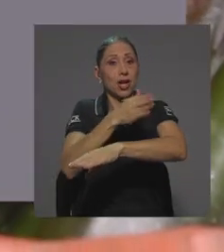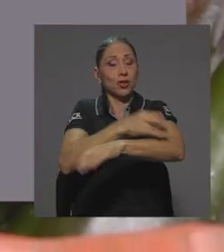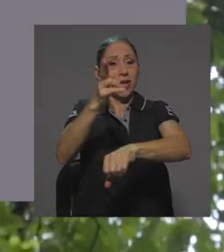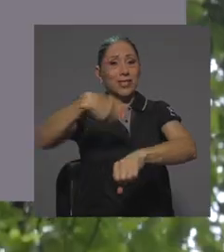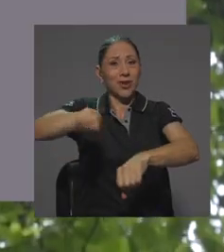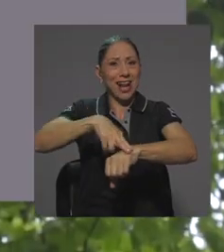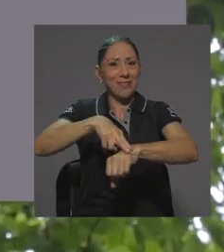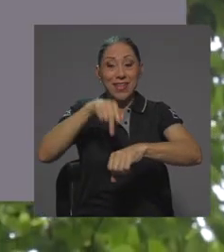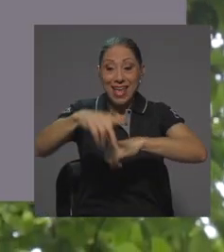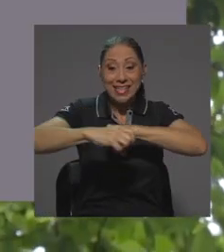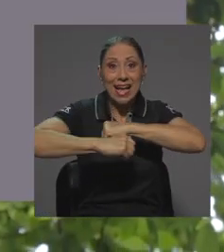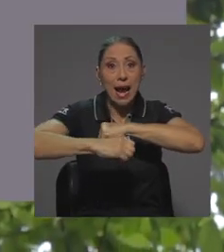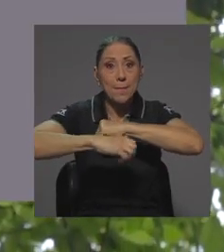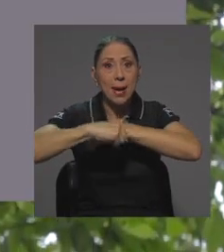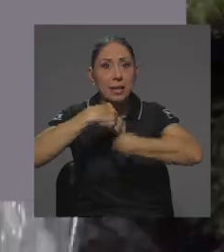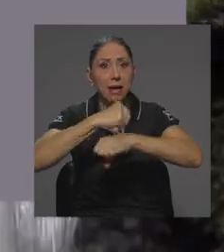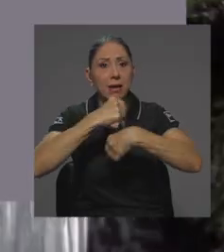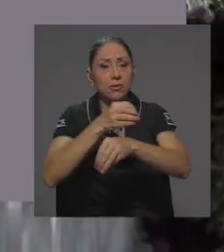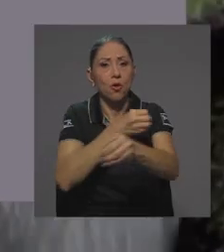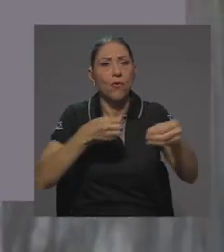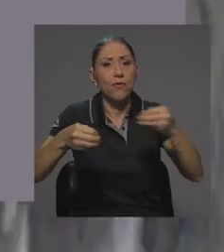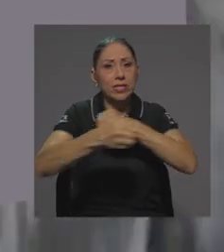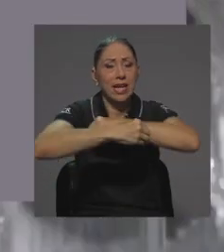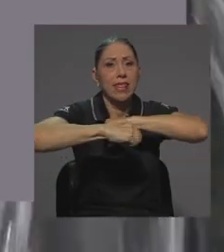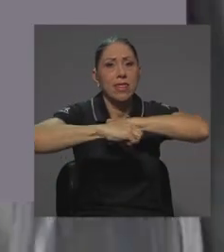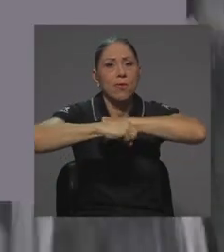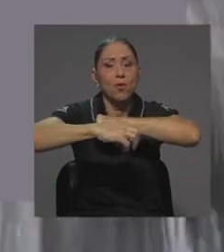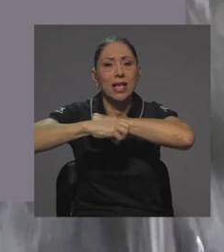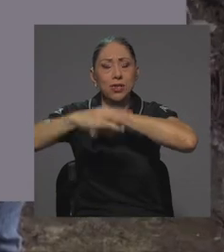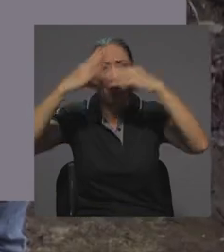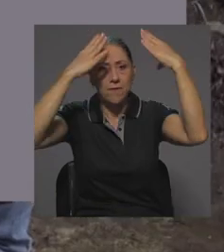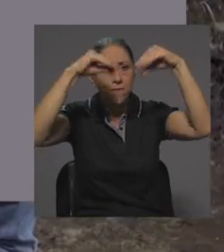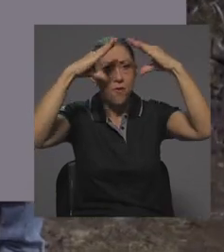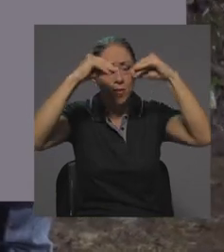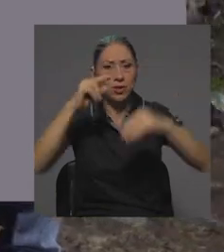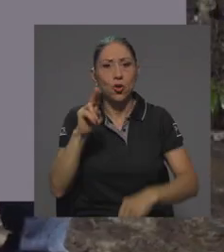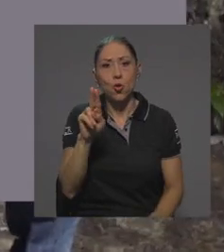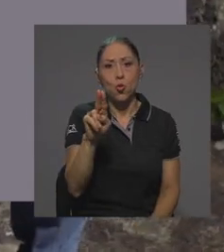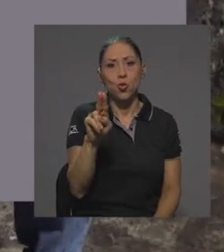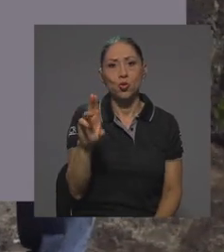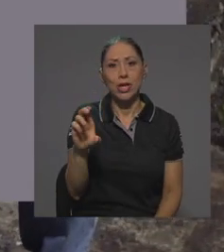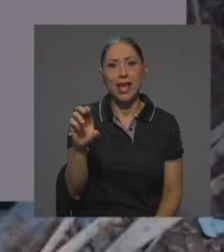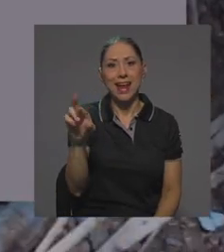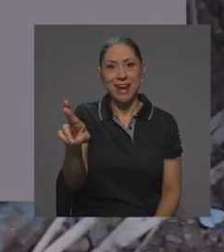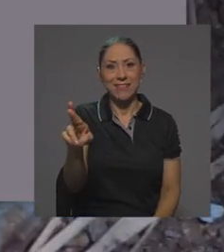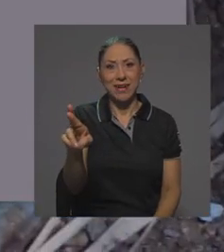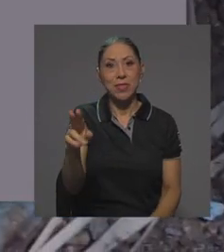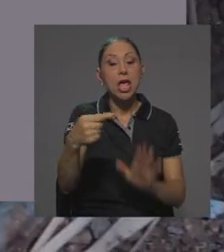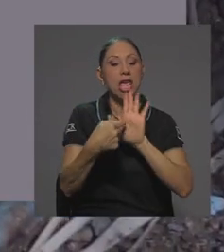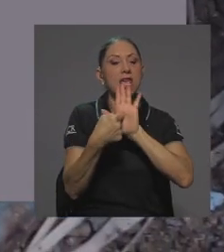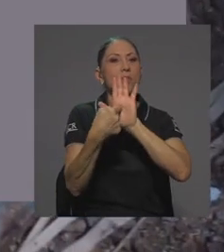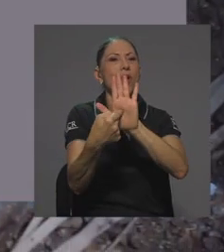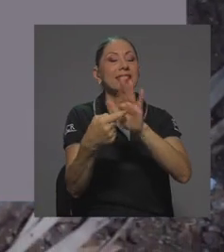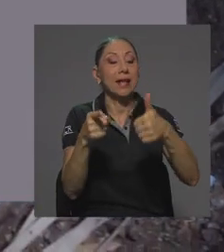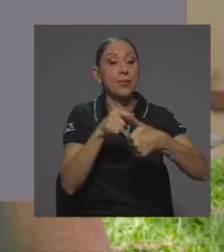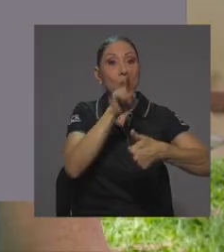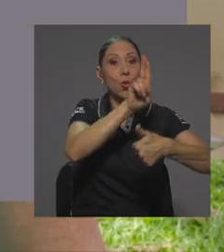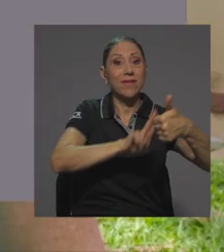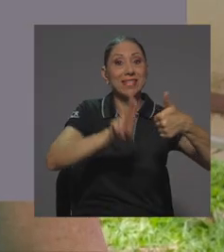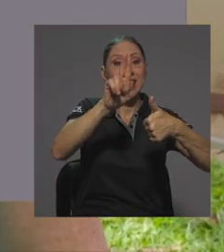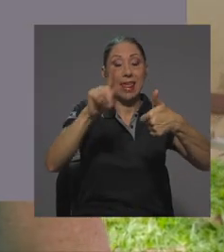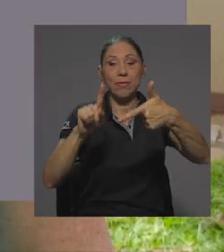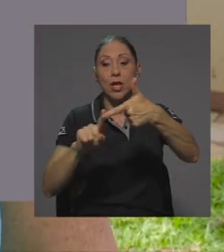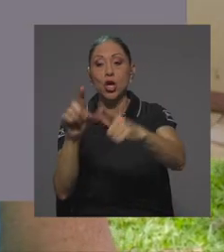La campaña es elaborada por la Oficina de Divulgación e Información de la UCR y muestra el vínculo Universidad